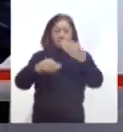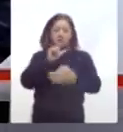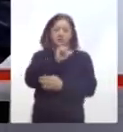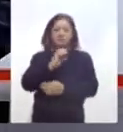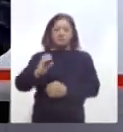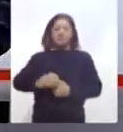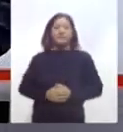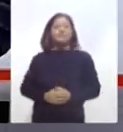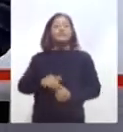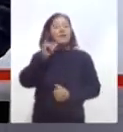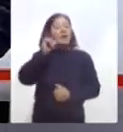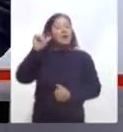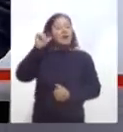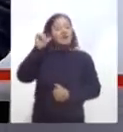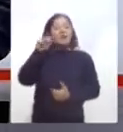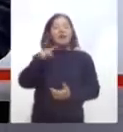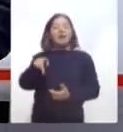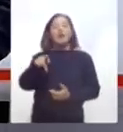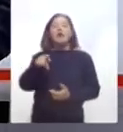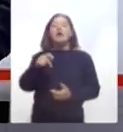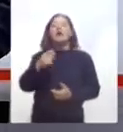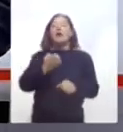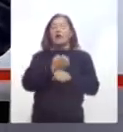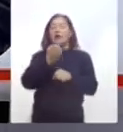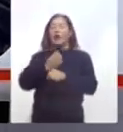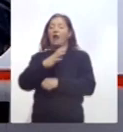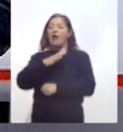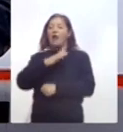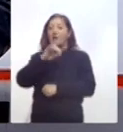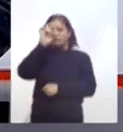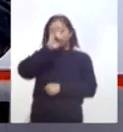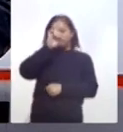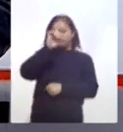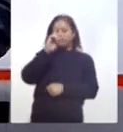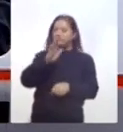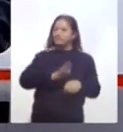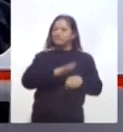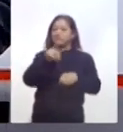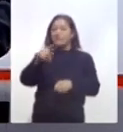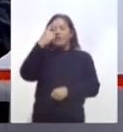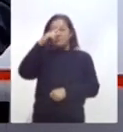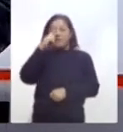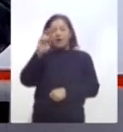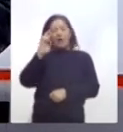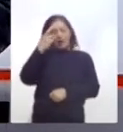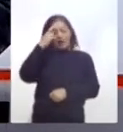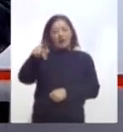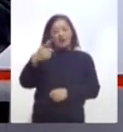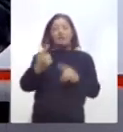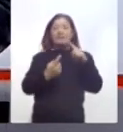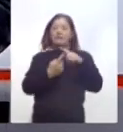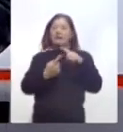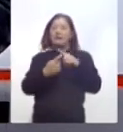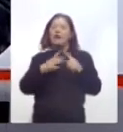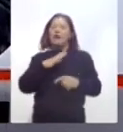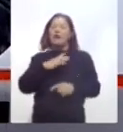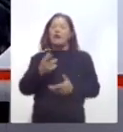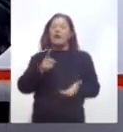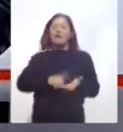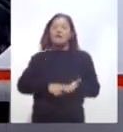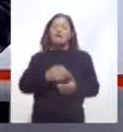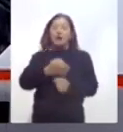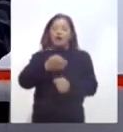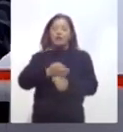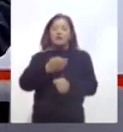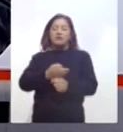Ayer el Congreso del Estado realizó una sesión extraordinaria para acordar las tareas legislativas que realizará durante la